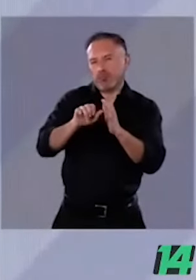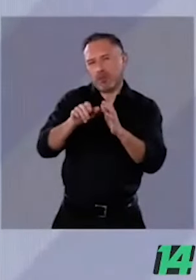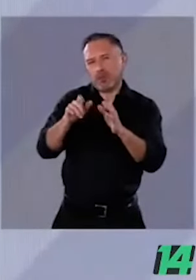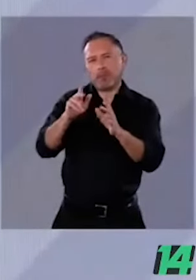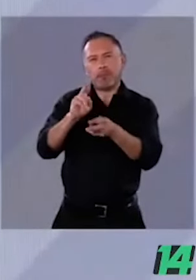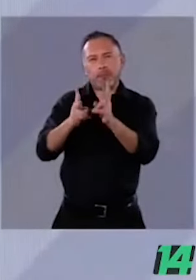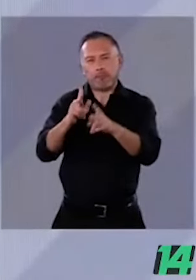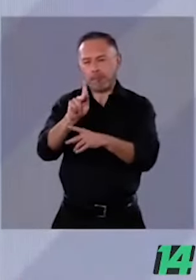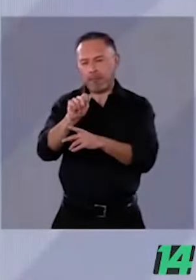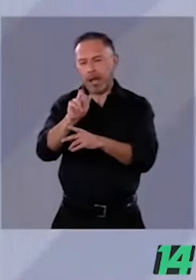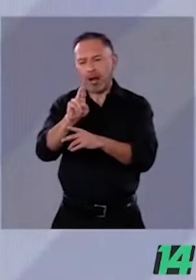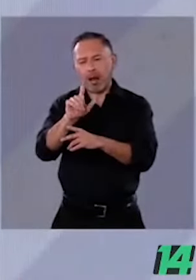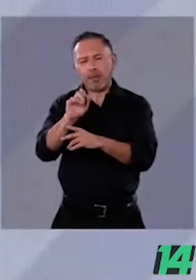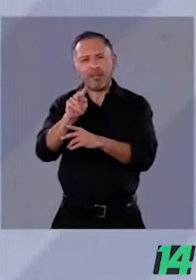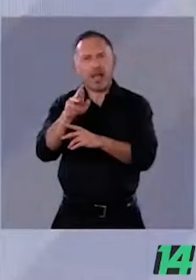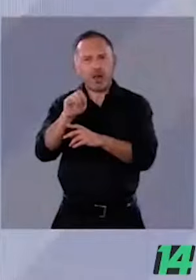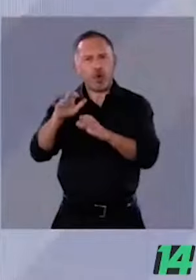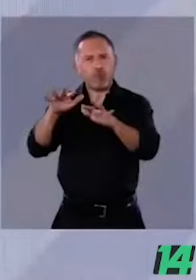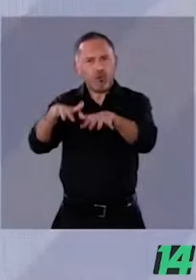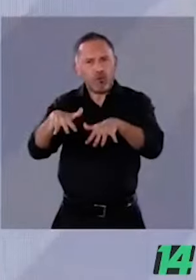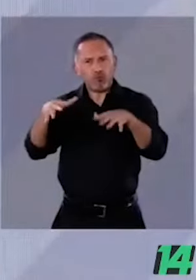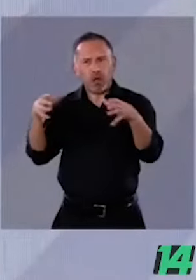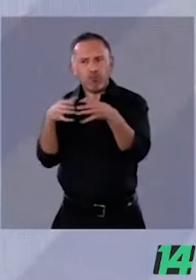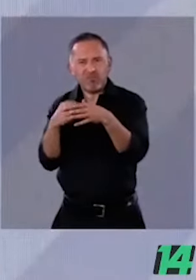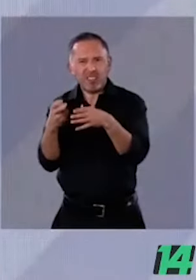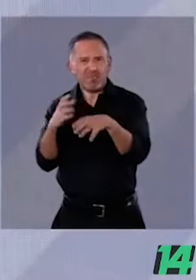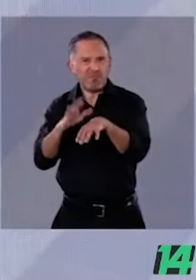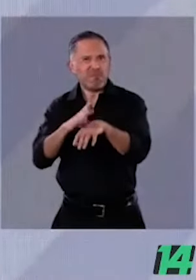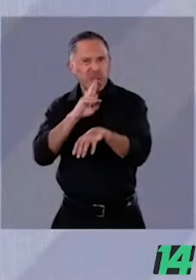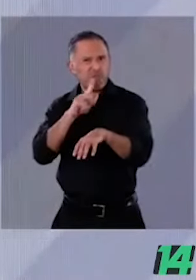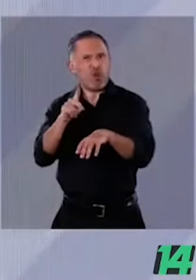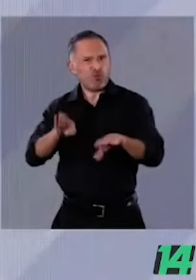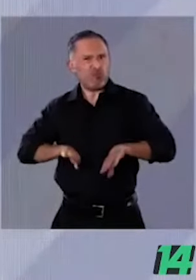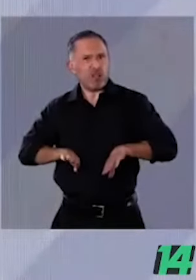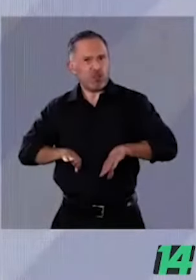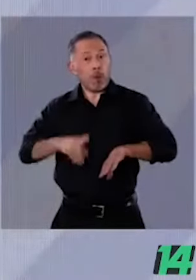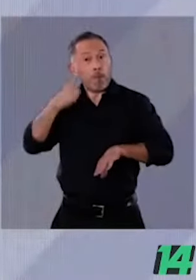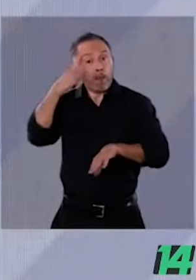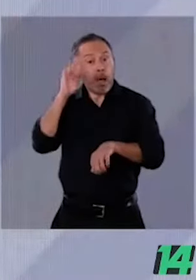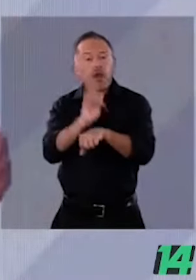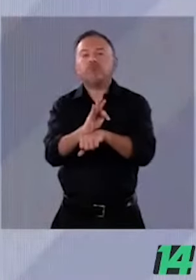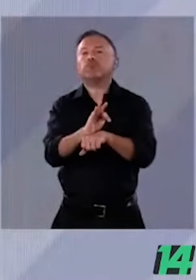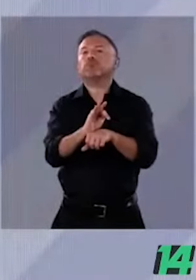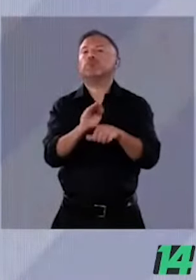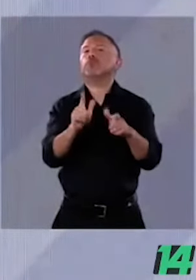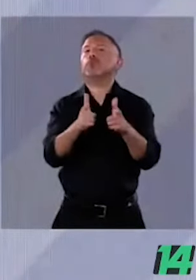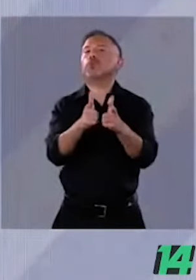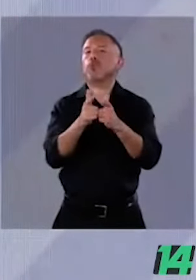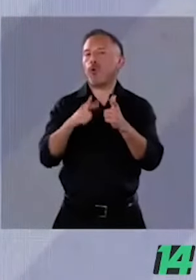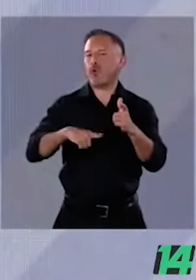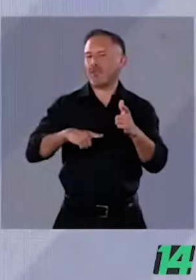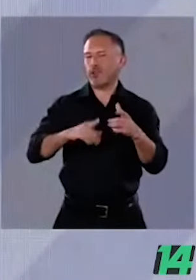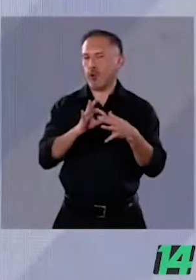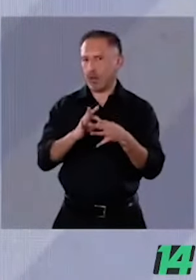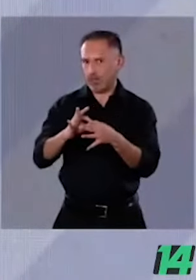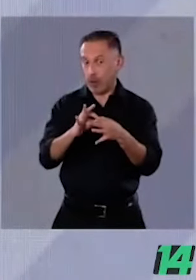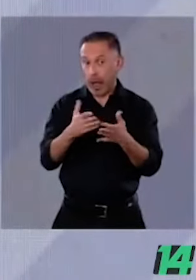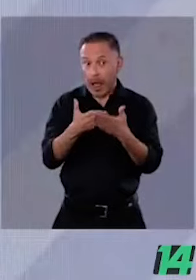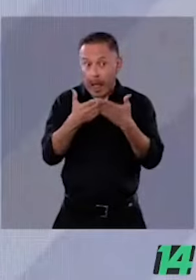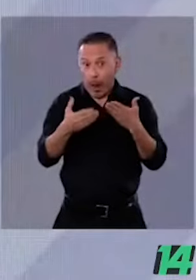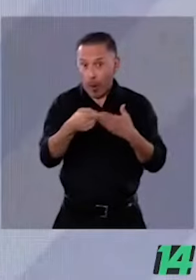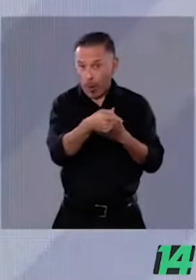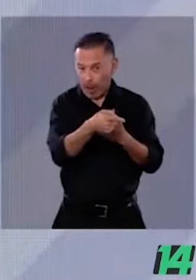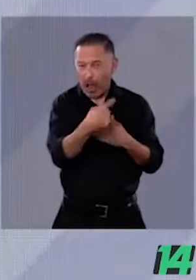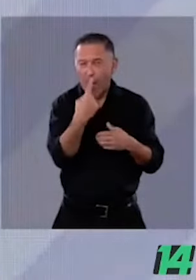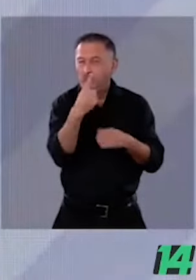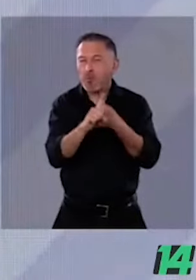ese es el que da lugar a mejores gobiernos de coalición. Porque el problema de los gobiernos de coalición en la lógica política actual es que sucede